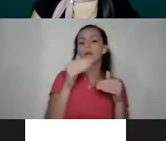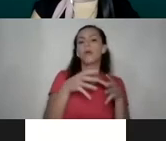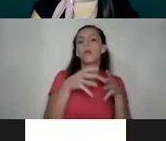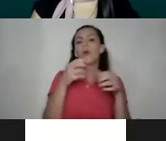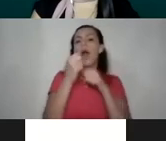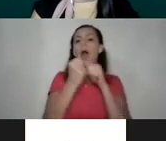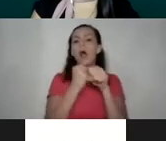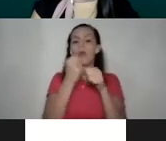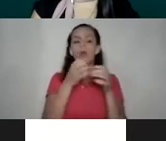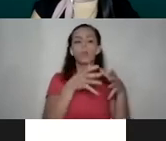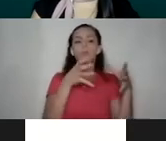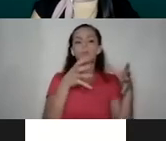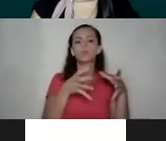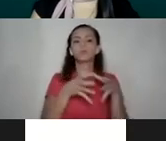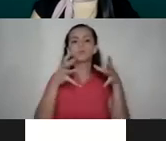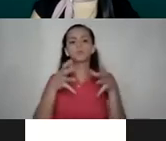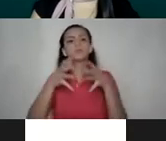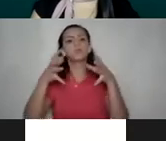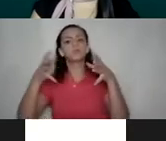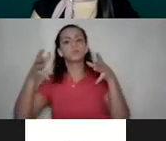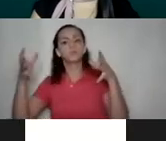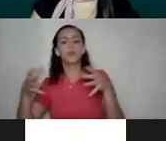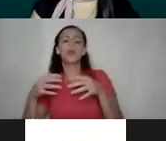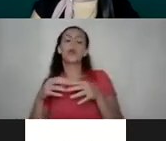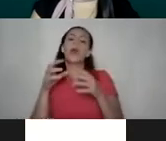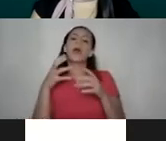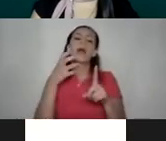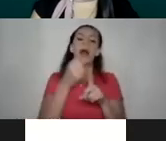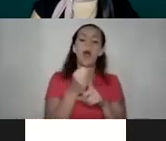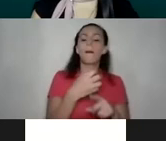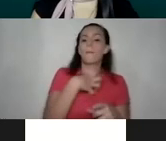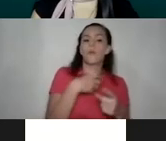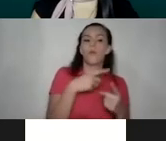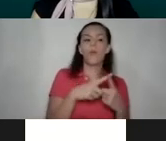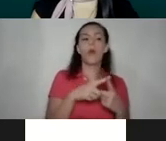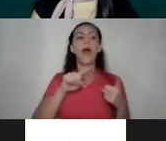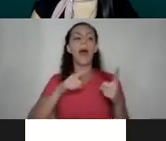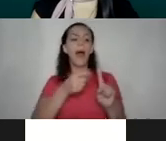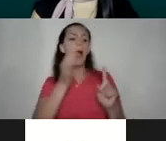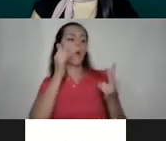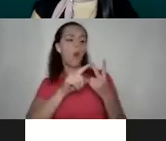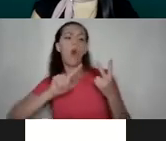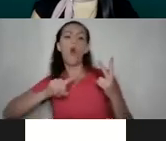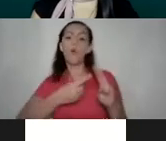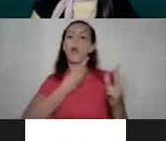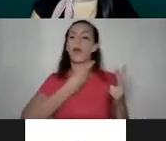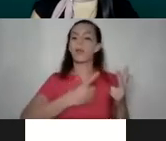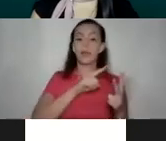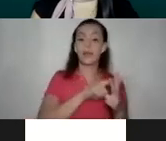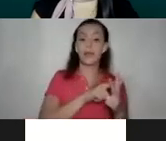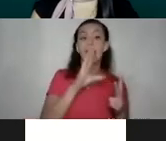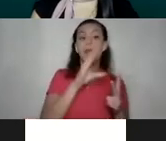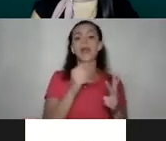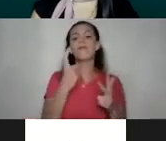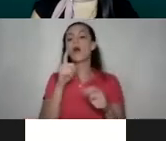con año, ¿verdad? En daño patrimonial, amenazas contra una mujer, ofensas a la dignidad, incumplimiento de alguna medida